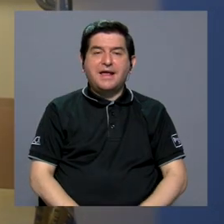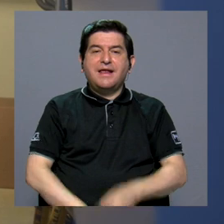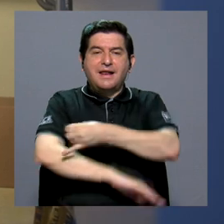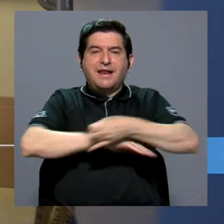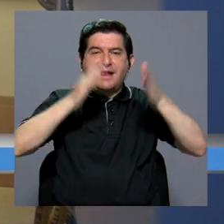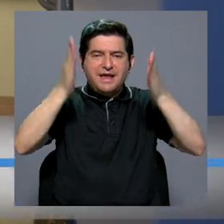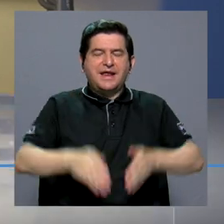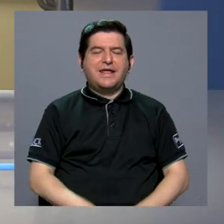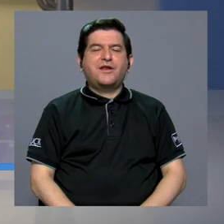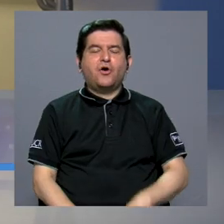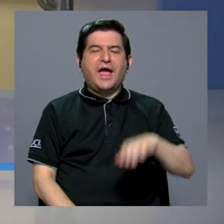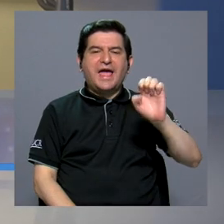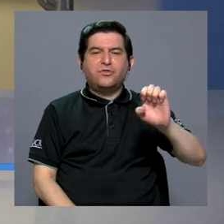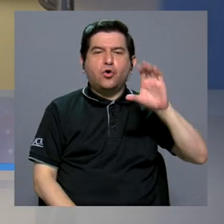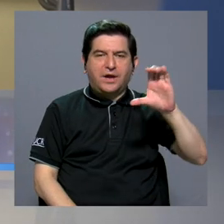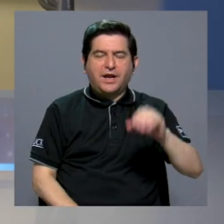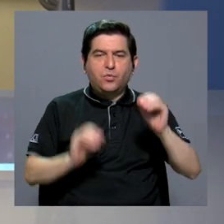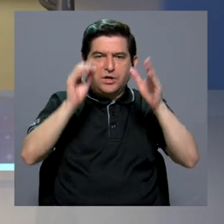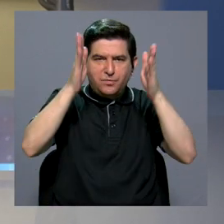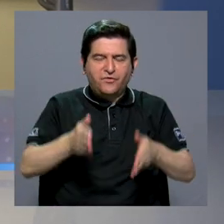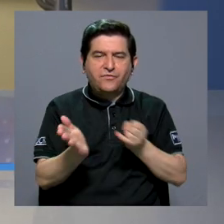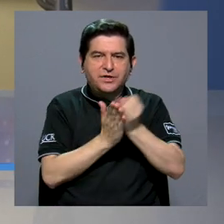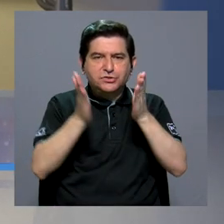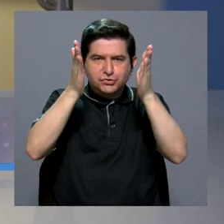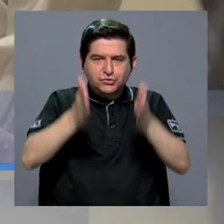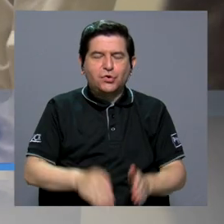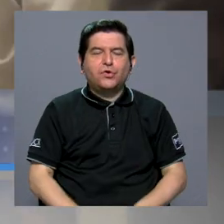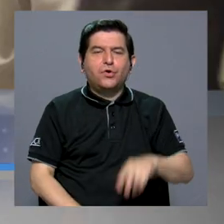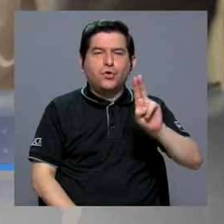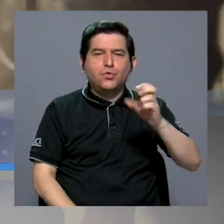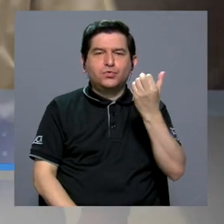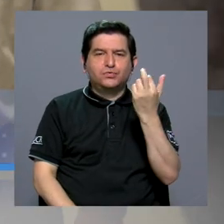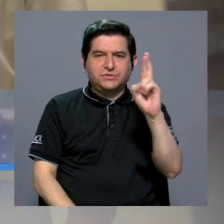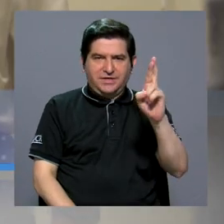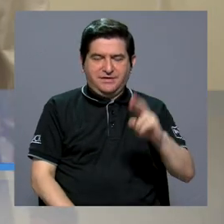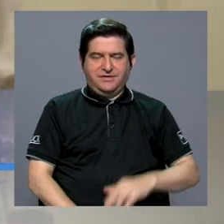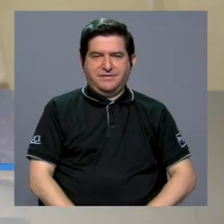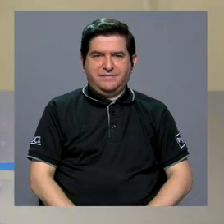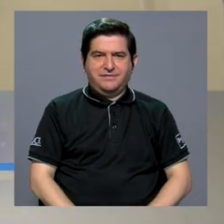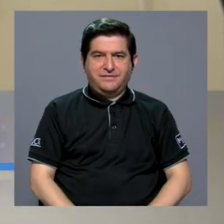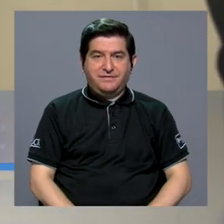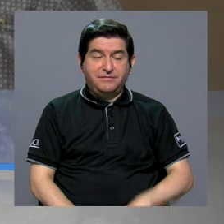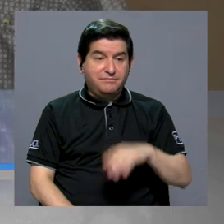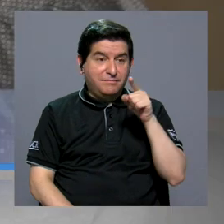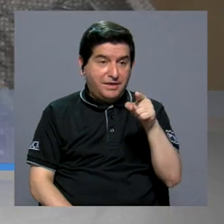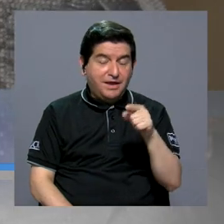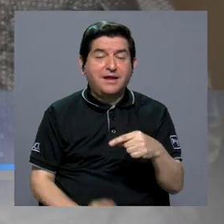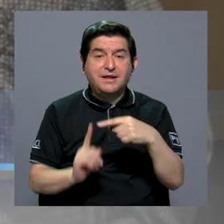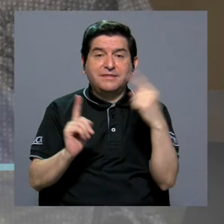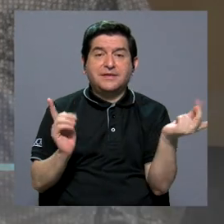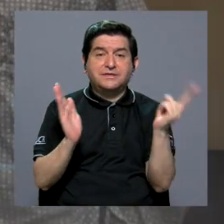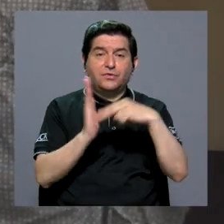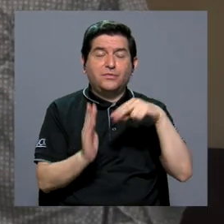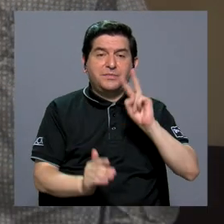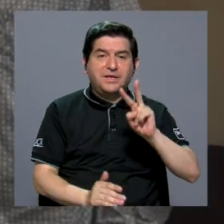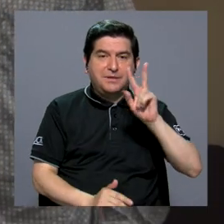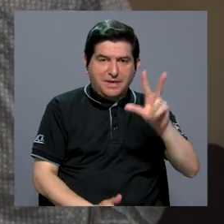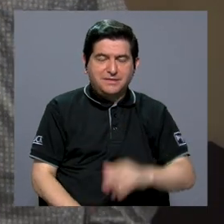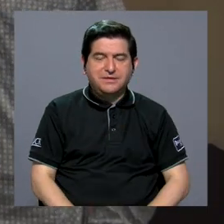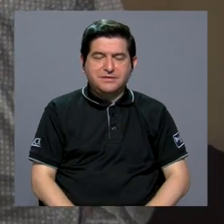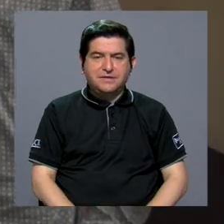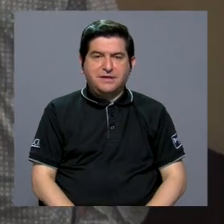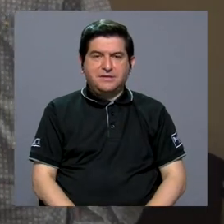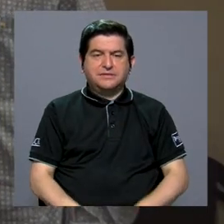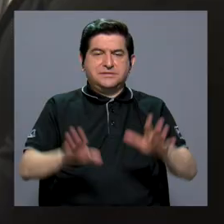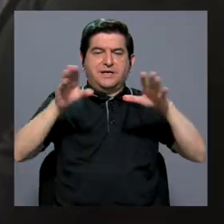Él es el ingeniero Eldon Calwell, un docente e investigador de la Universidad de Costa Rica, el cual a partir del